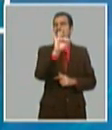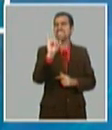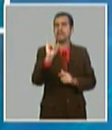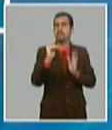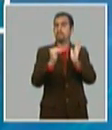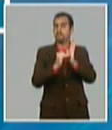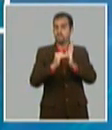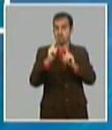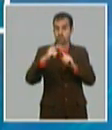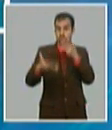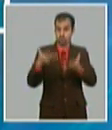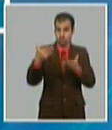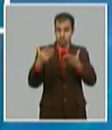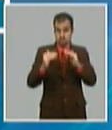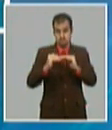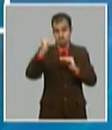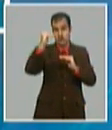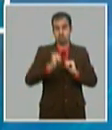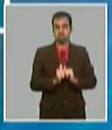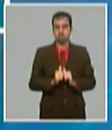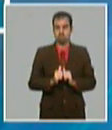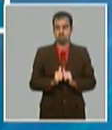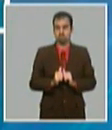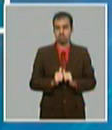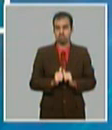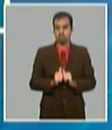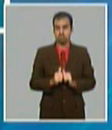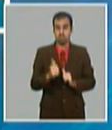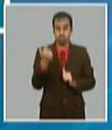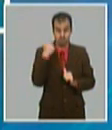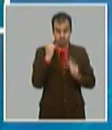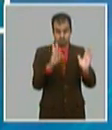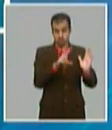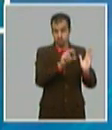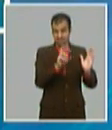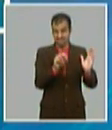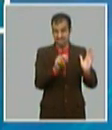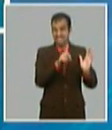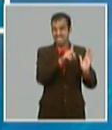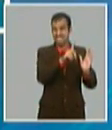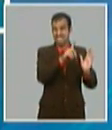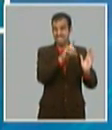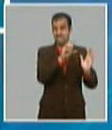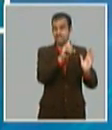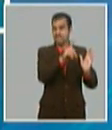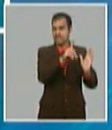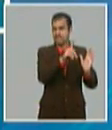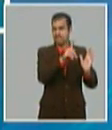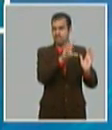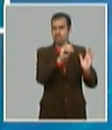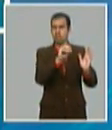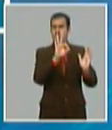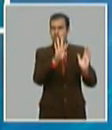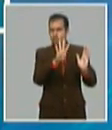al balance de 104 mil toneladas este año a 180 mil en 2021